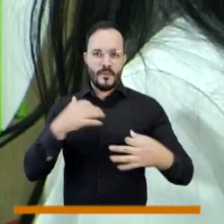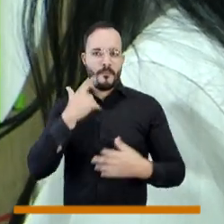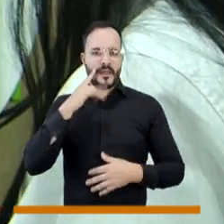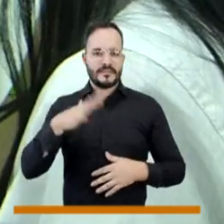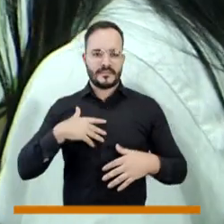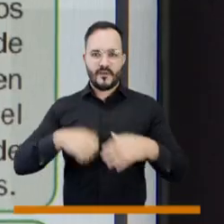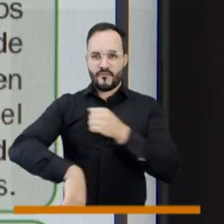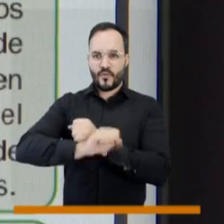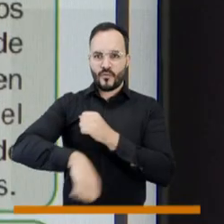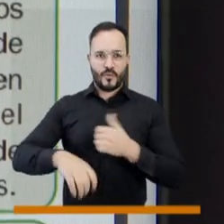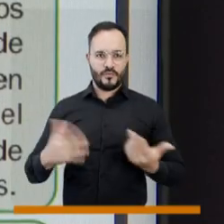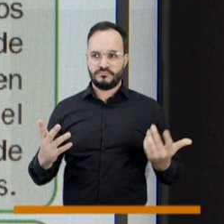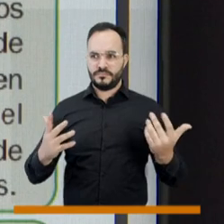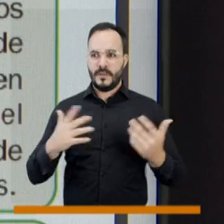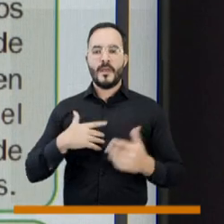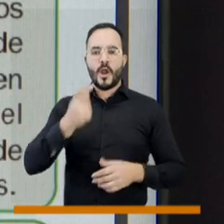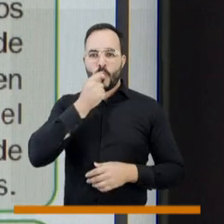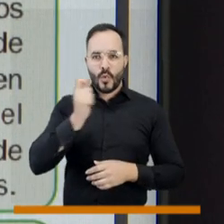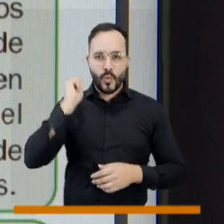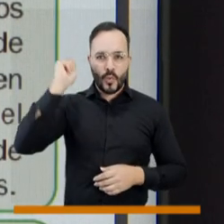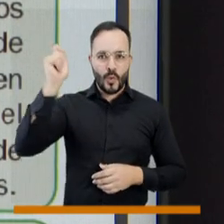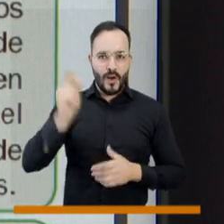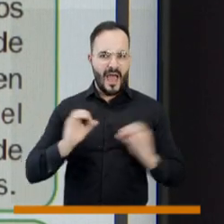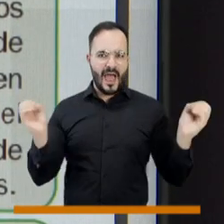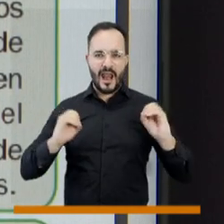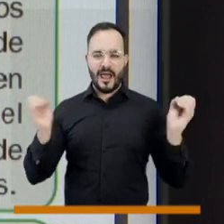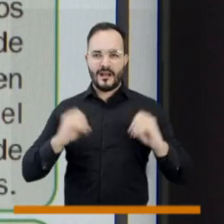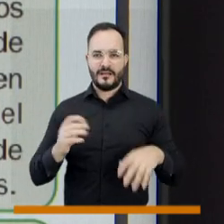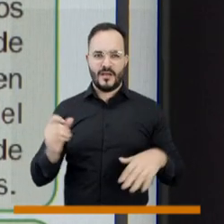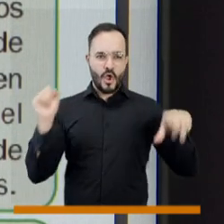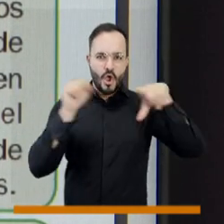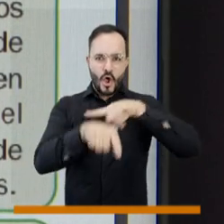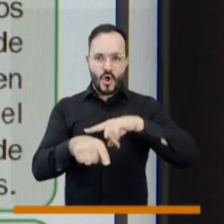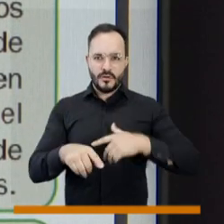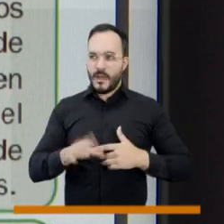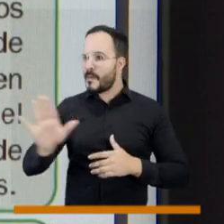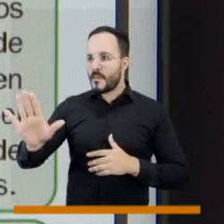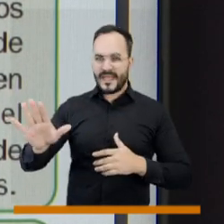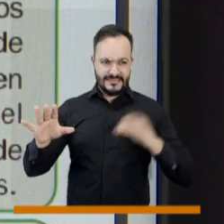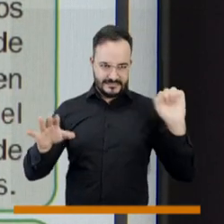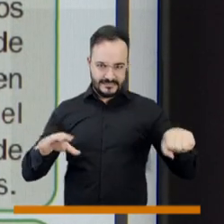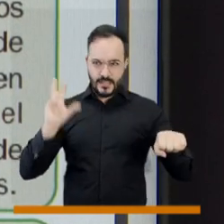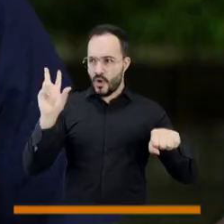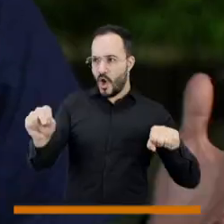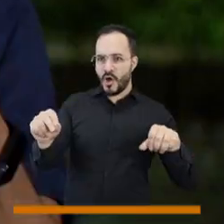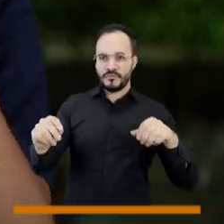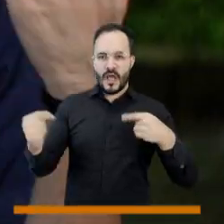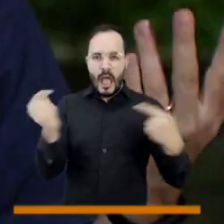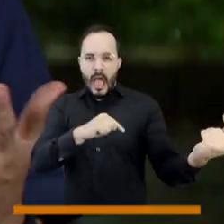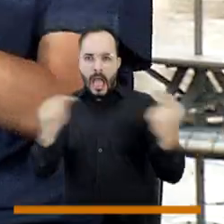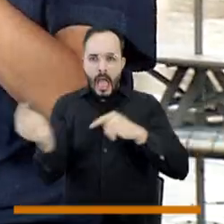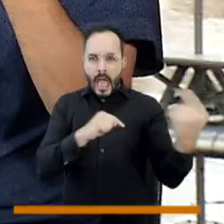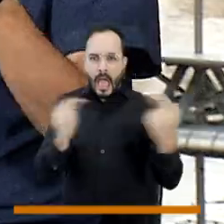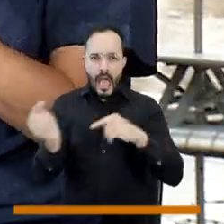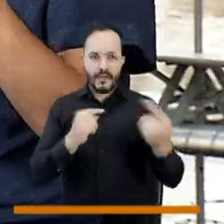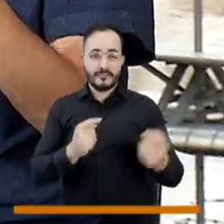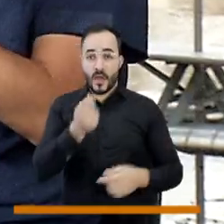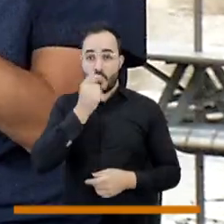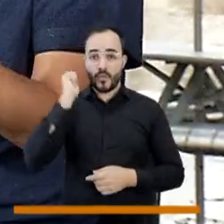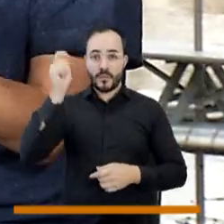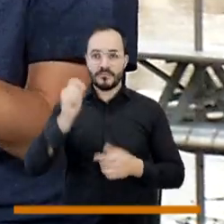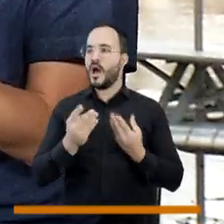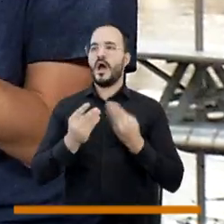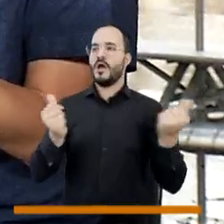CREC es como un partido de fútbol sin árbitro. Que es el que dice, fue gol, fue gol, fue falta, fue falta. Si no, se termina viendo una pelea y una